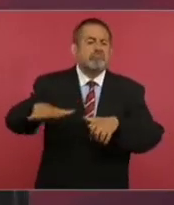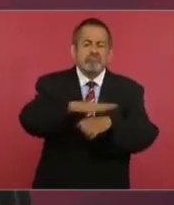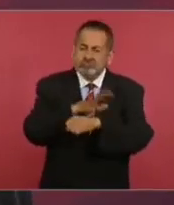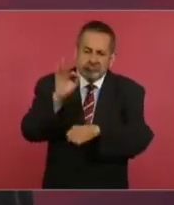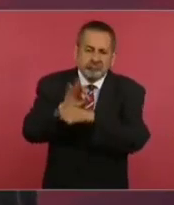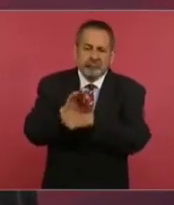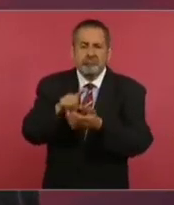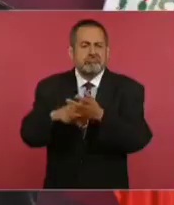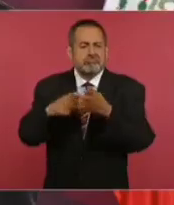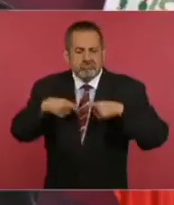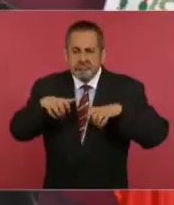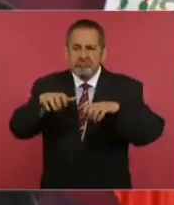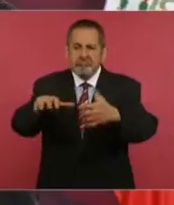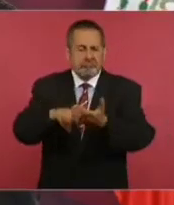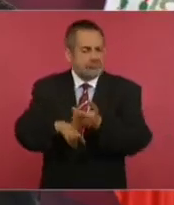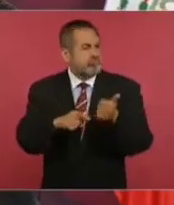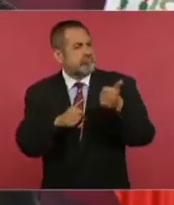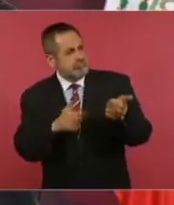pueblo.